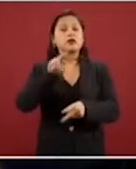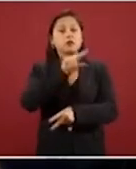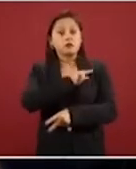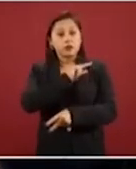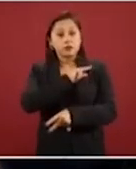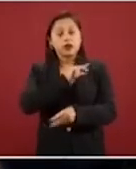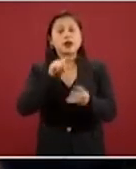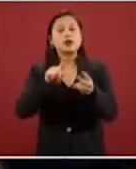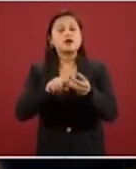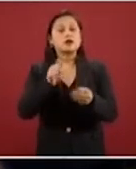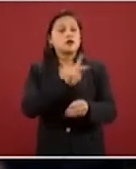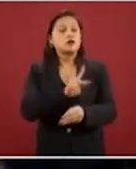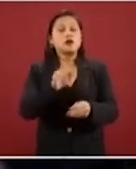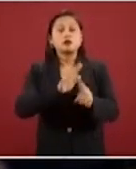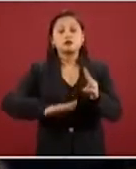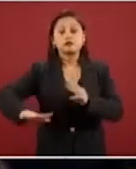social.